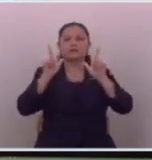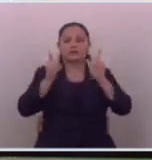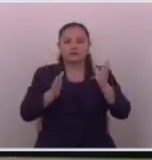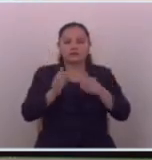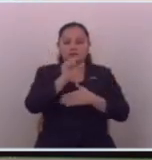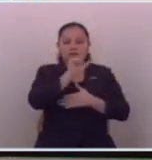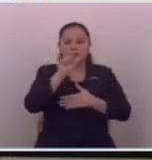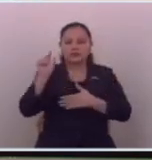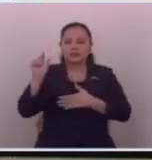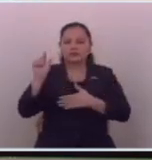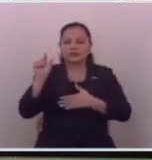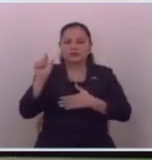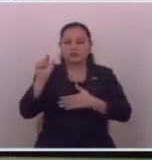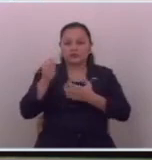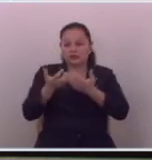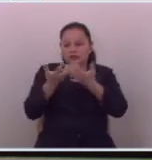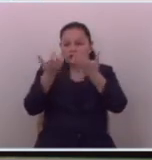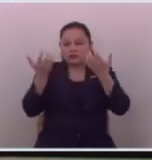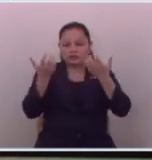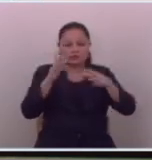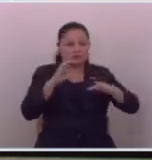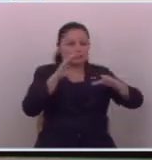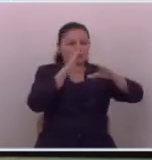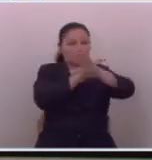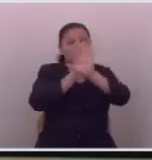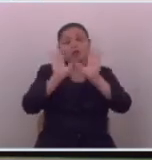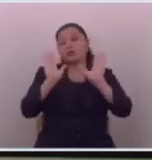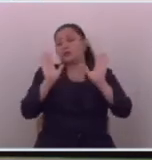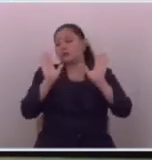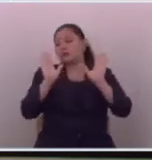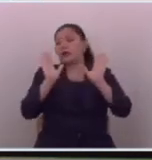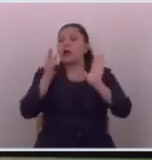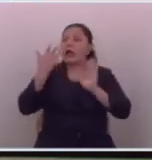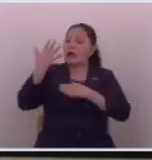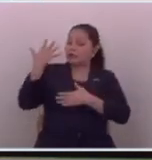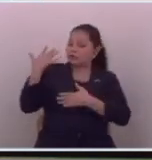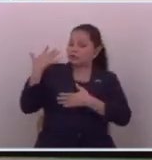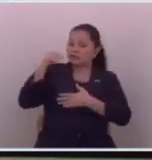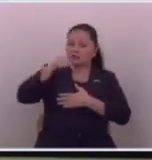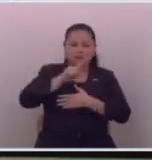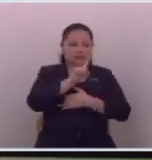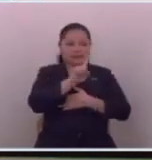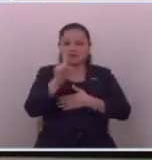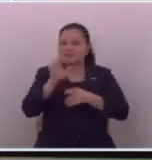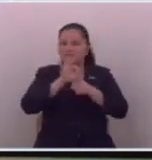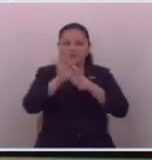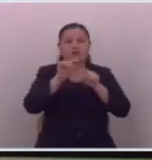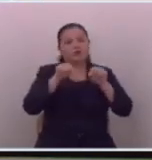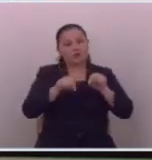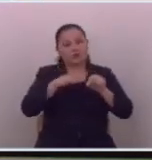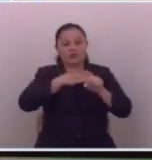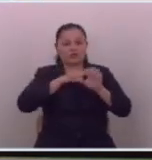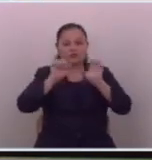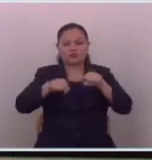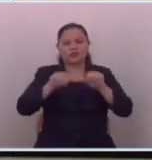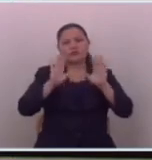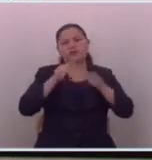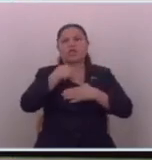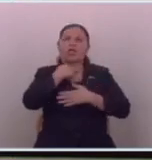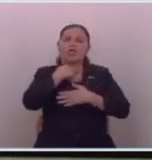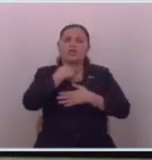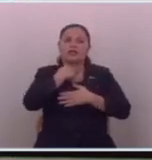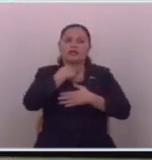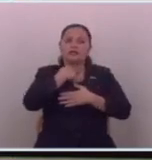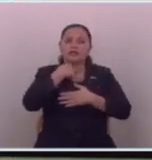instituciones de la separación de poderes ah no eso era antes hoy ya no es que hoy como yo no puedo hoy